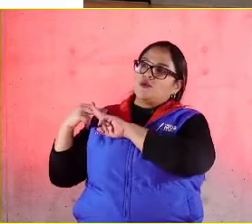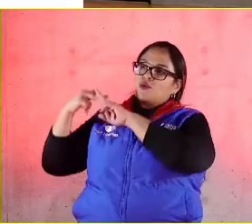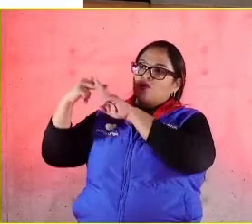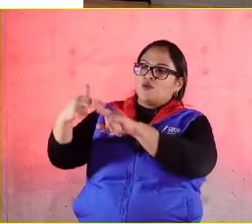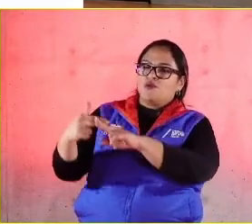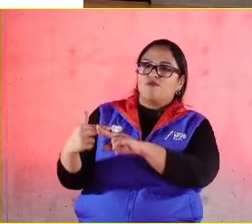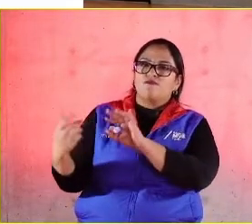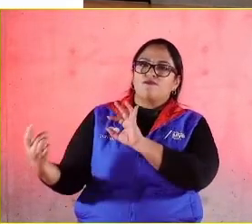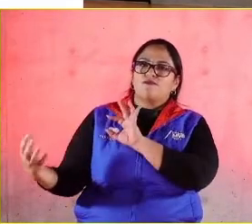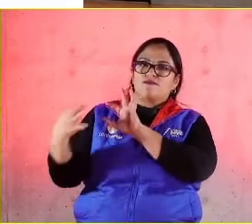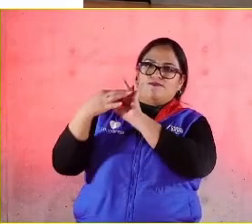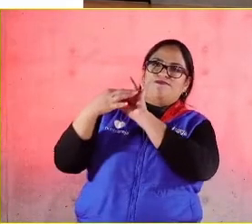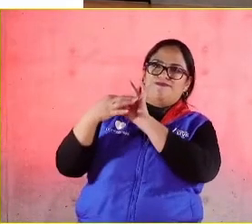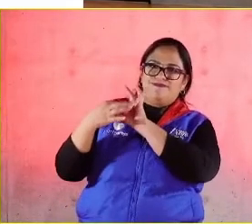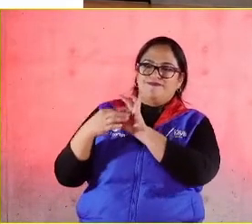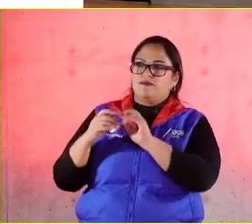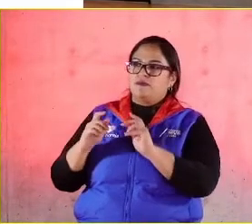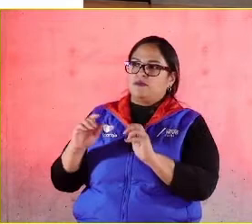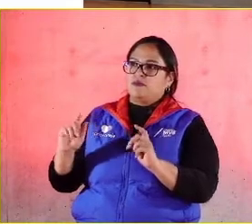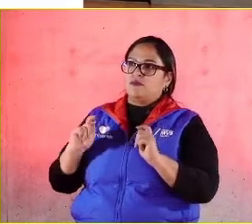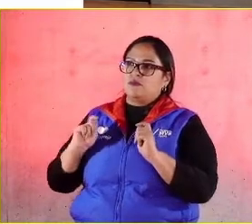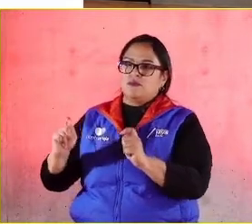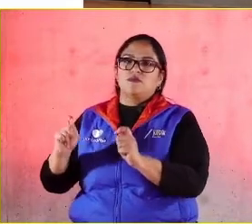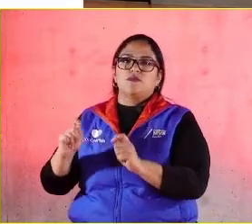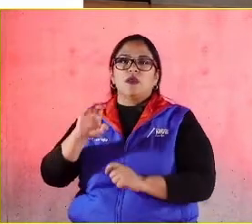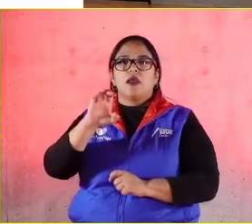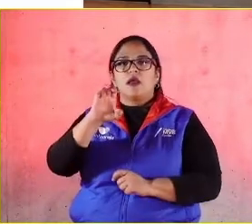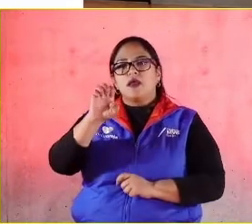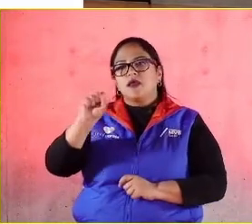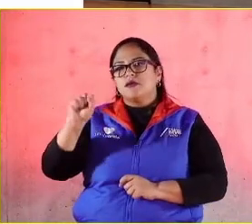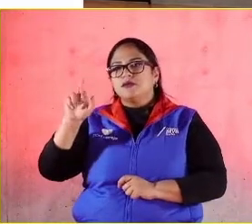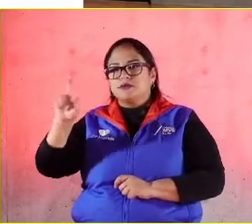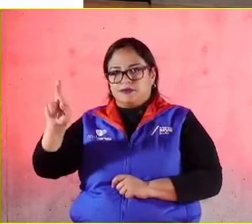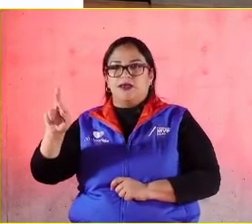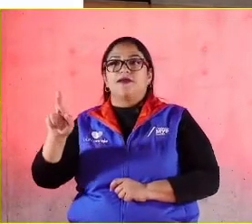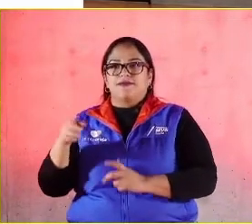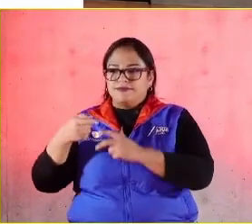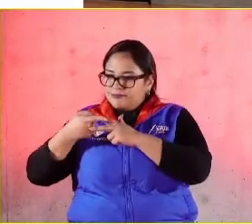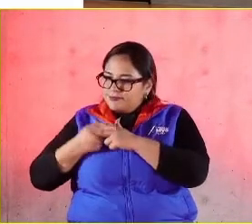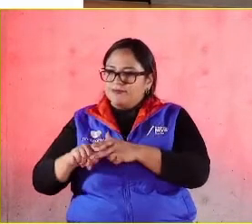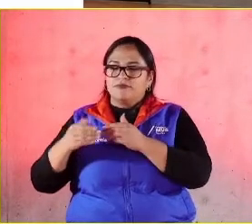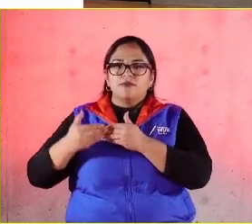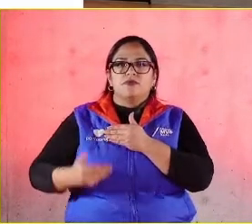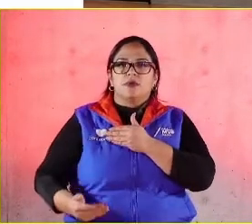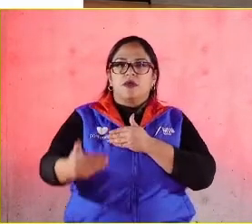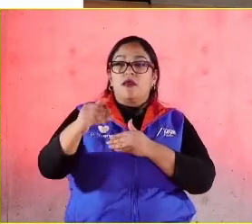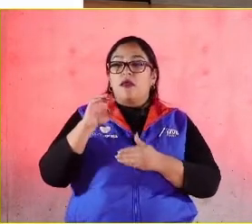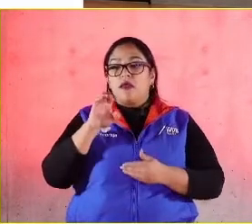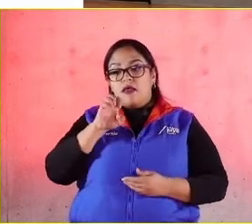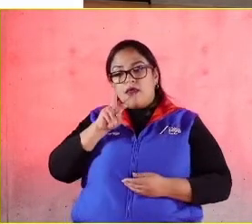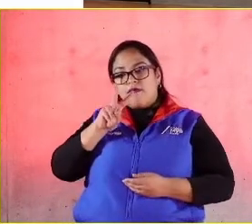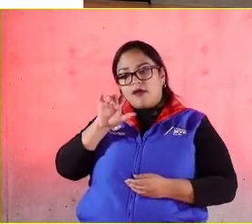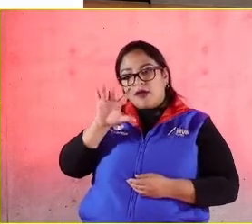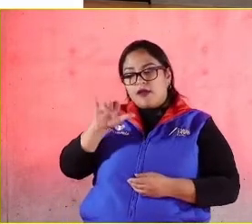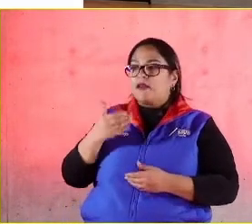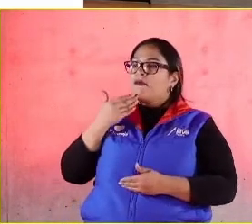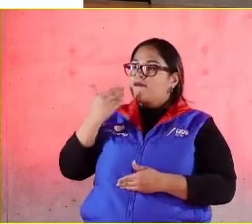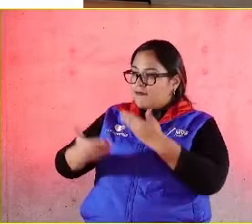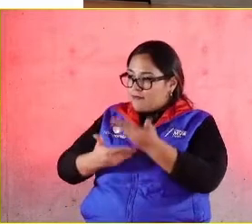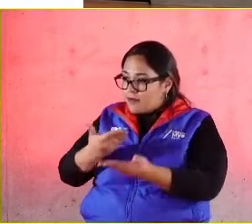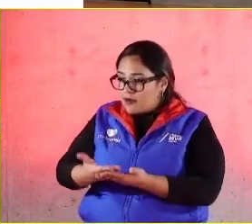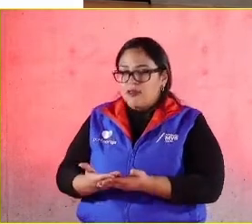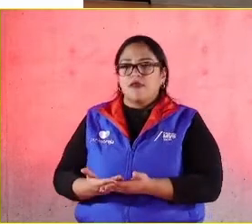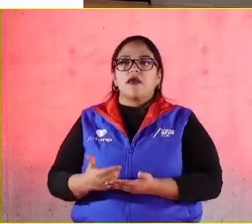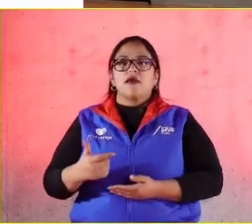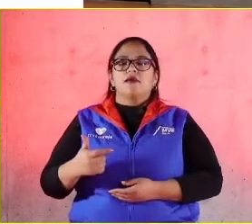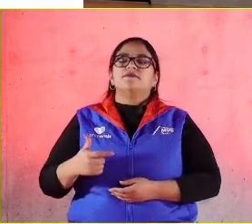este año la instauración del distintivo de Empresa Socialmente Responsable en Ecuador. Evangelina, te doy la bienvenida y me da mucho gusto. Te